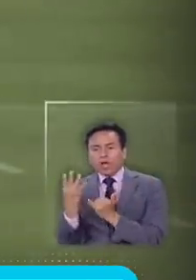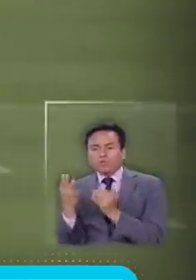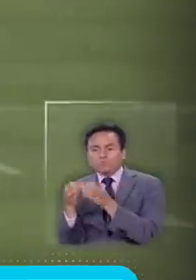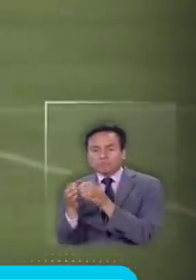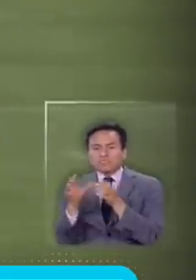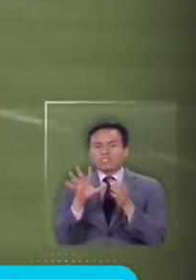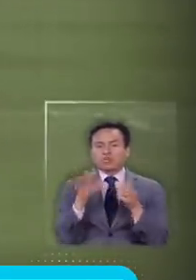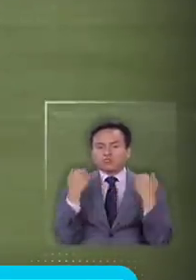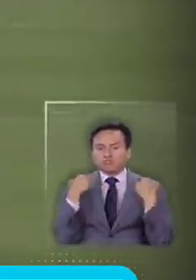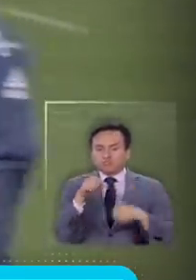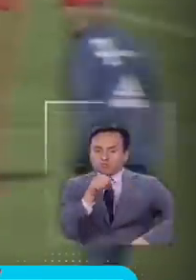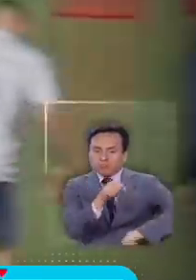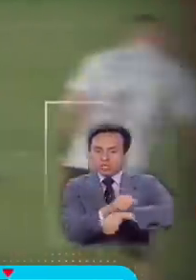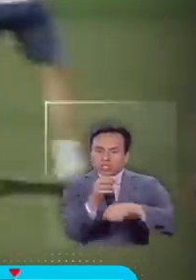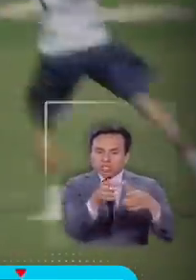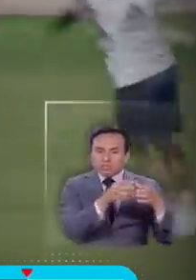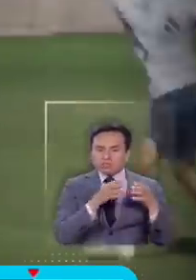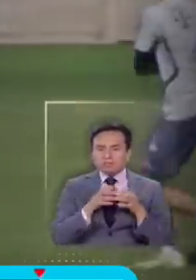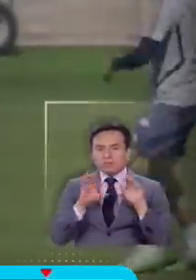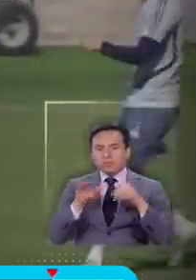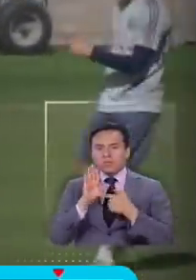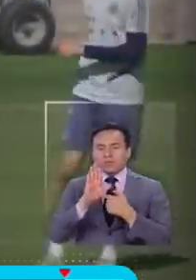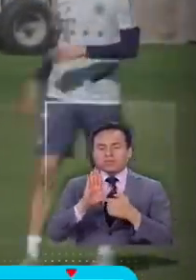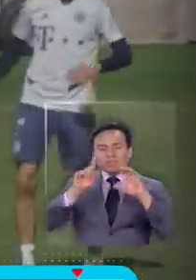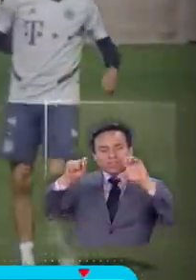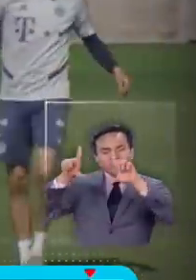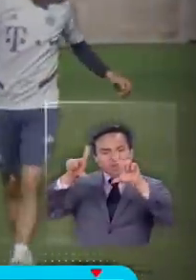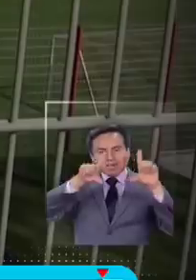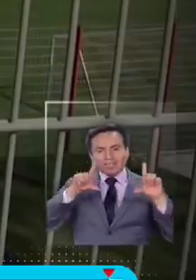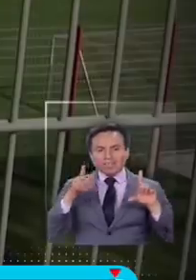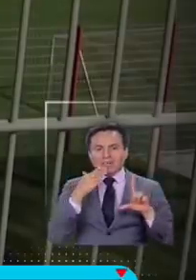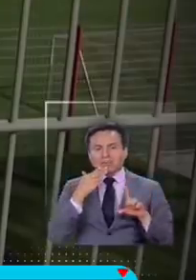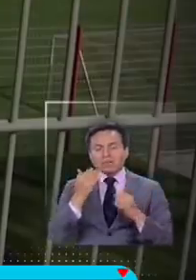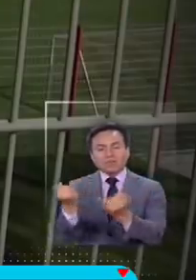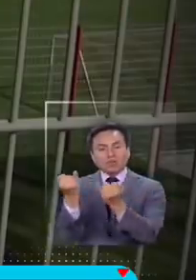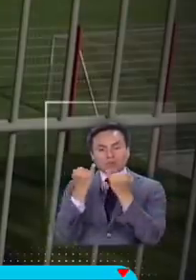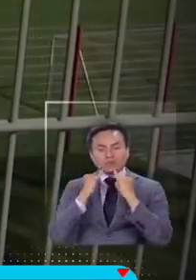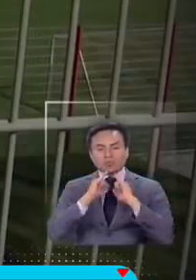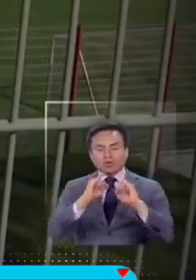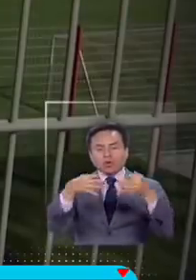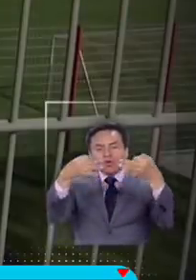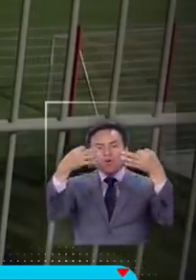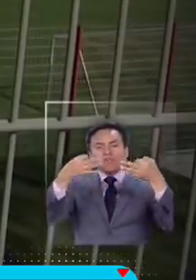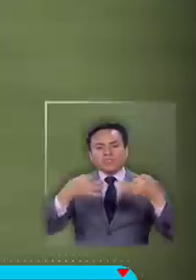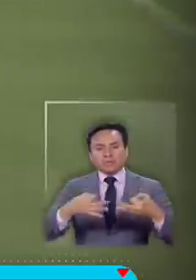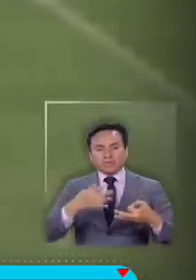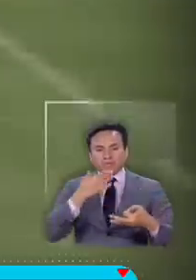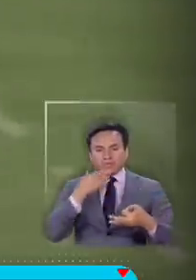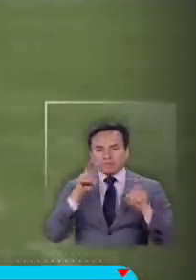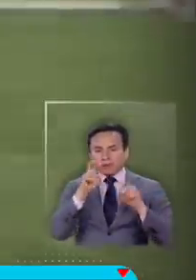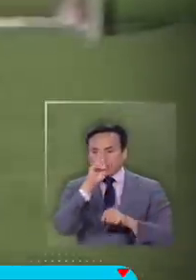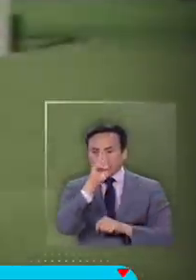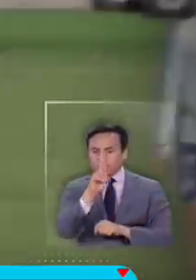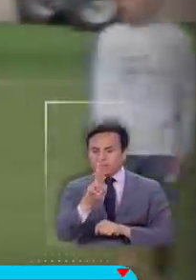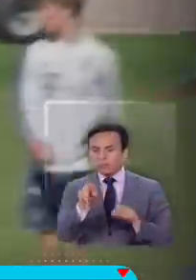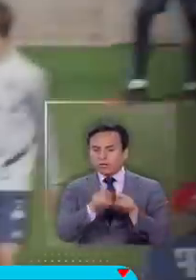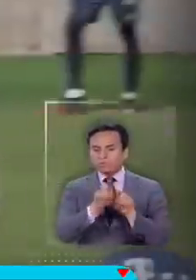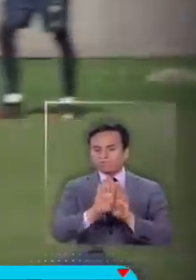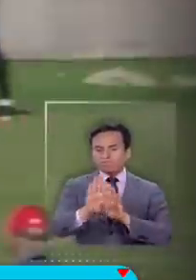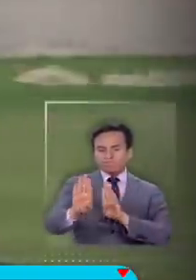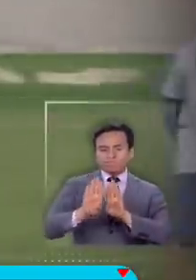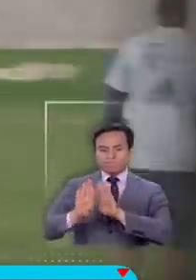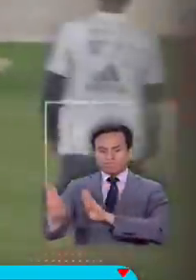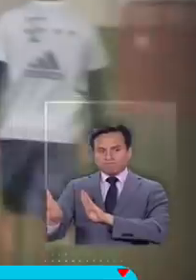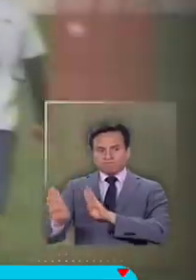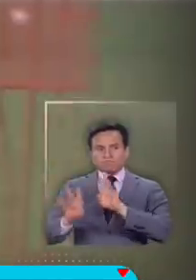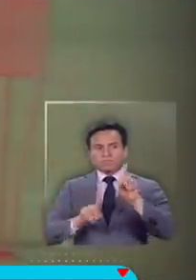cinco futbolistas además de acuerdo a lo que vemos en las imágenes también y la información que se entregó oficialmente respetando las distancias